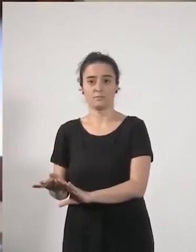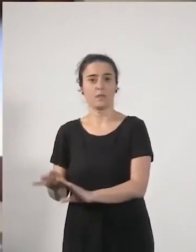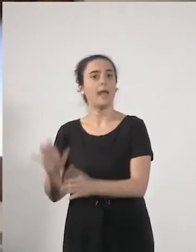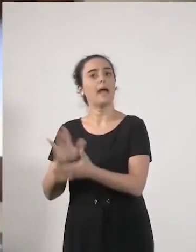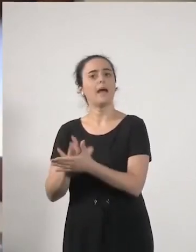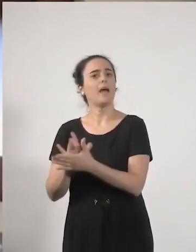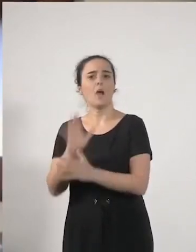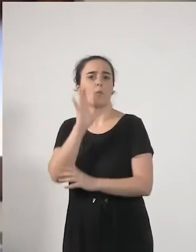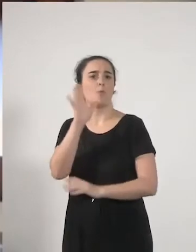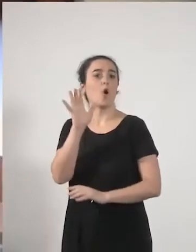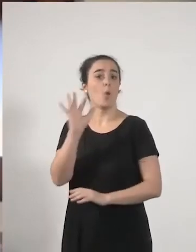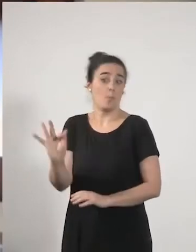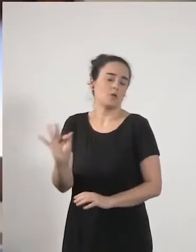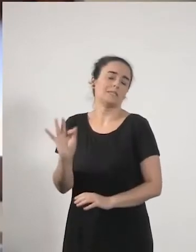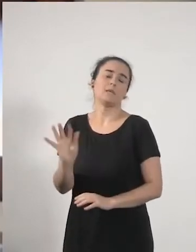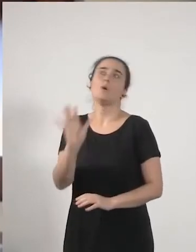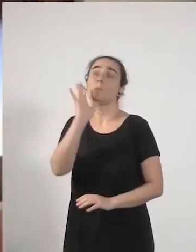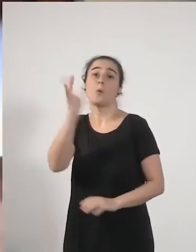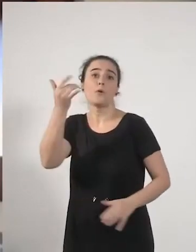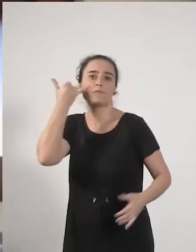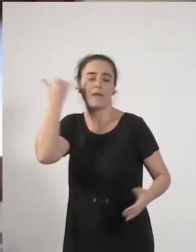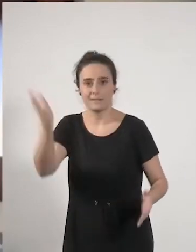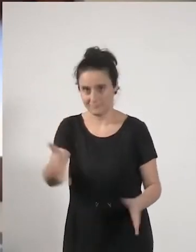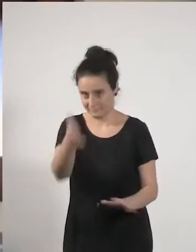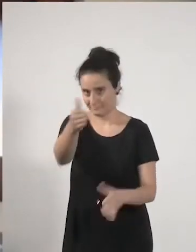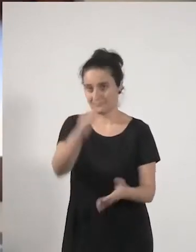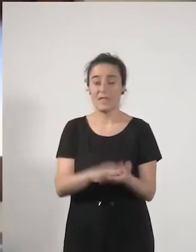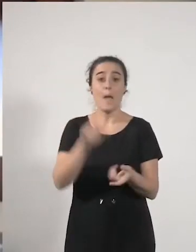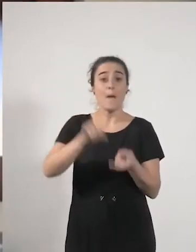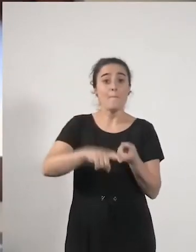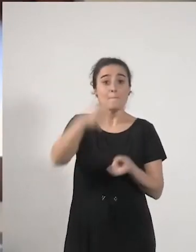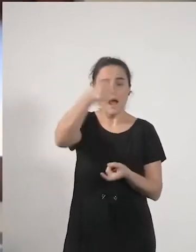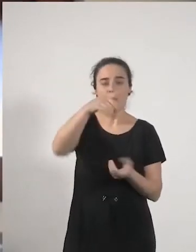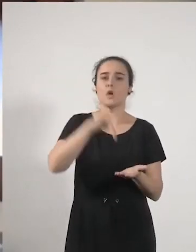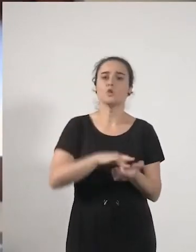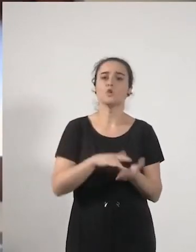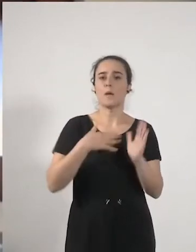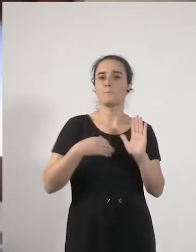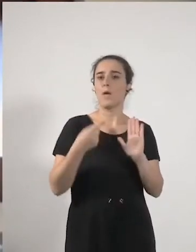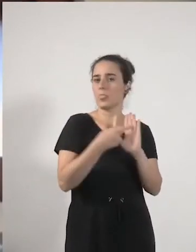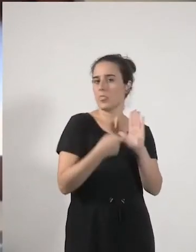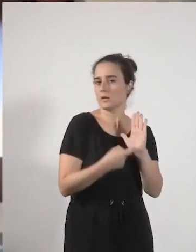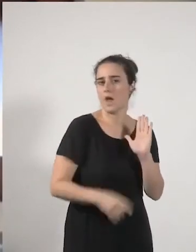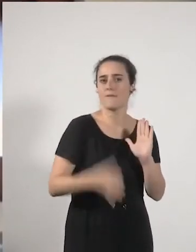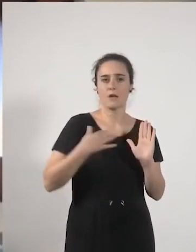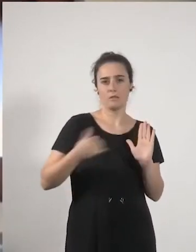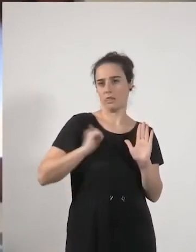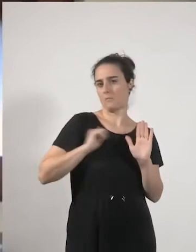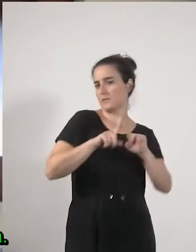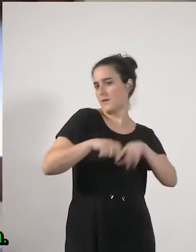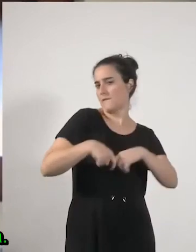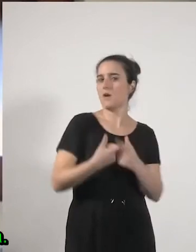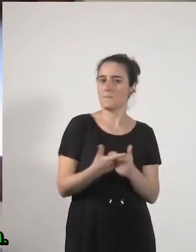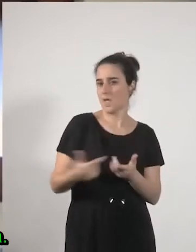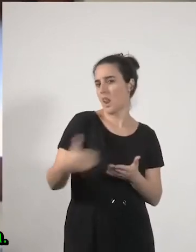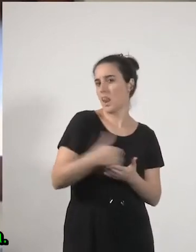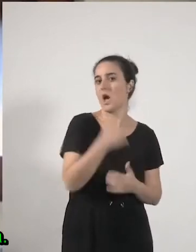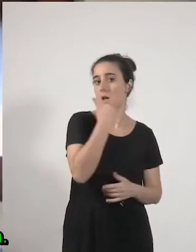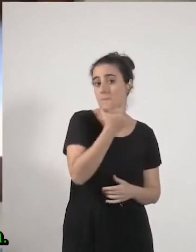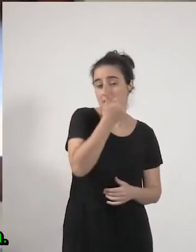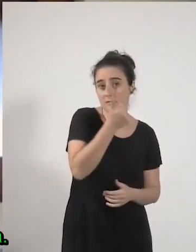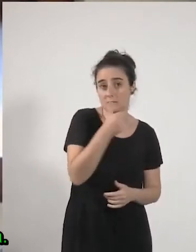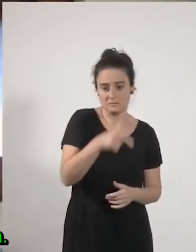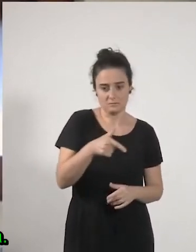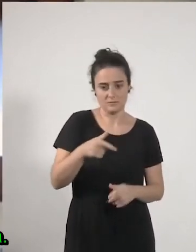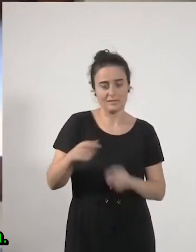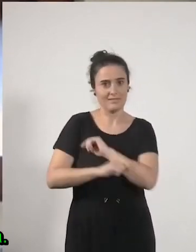va a venir bien porque fíjate tu marido va a desgravar y va a venir bien a la familia porque eso es meterla en una trampa que luego cuando se